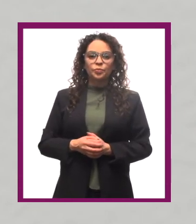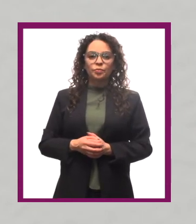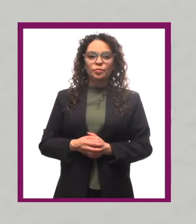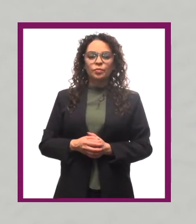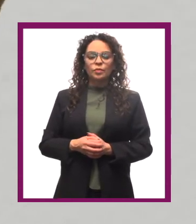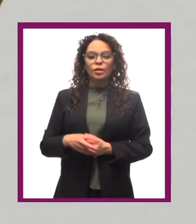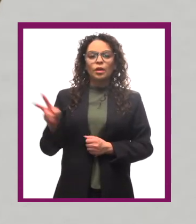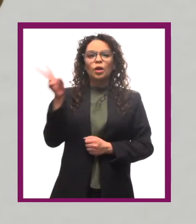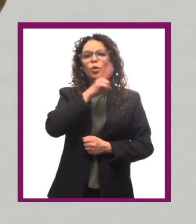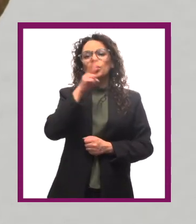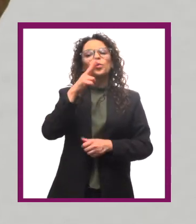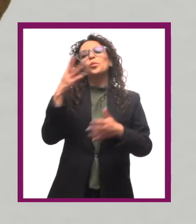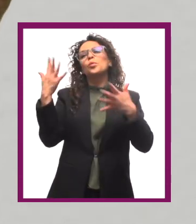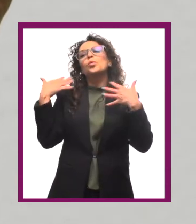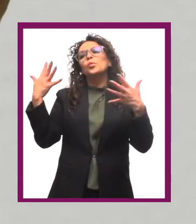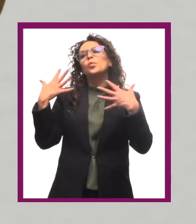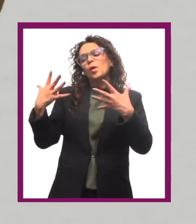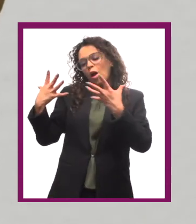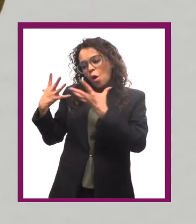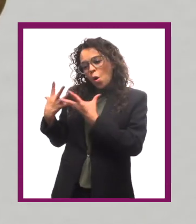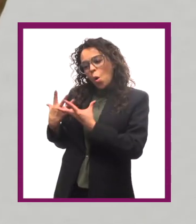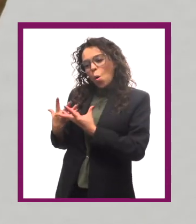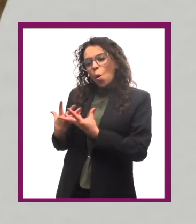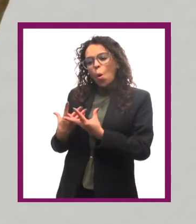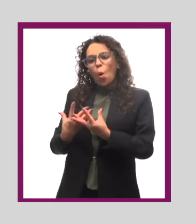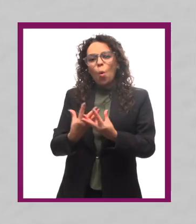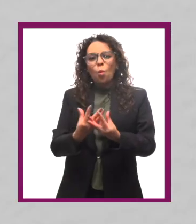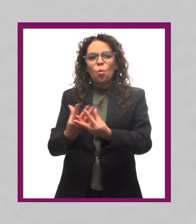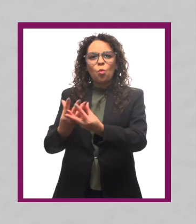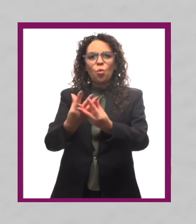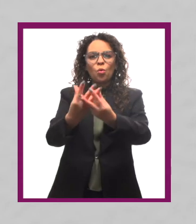El viento nos llevará juntos.